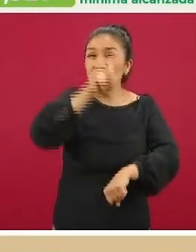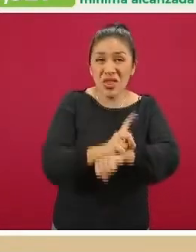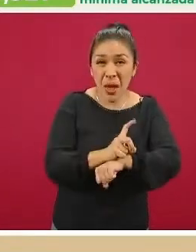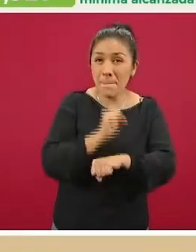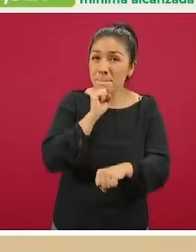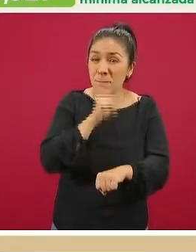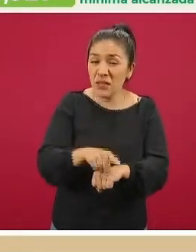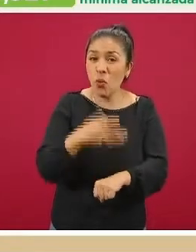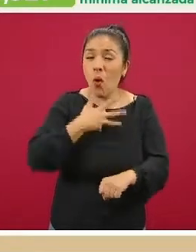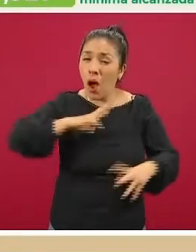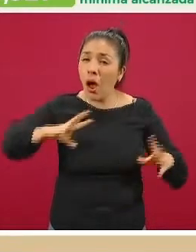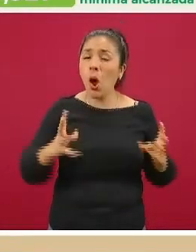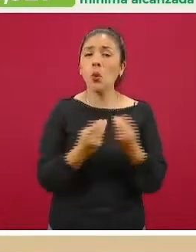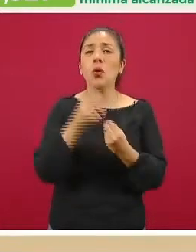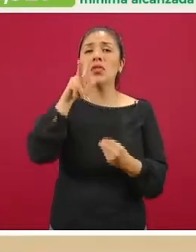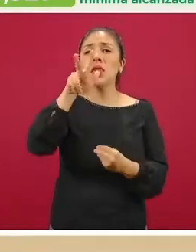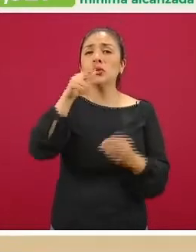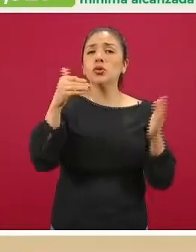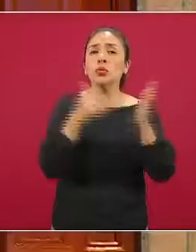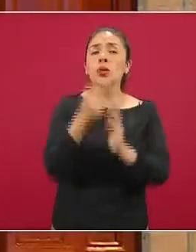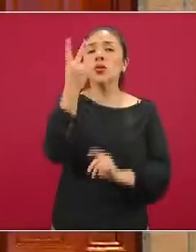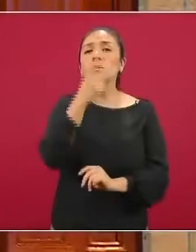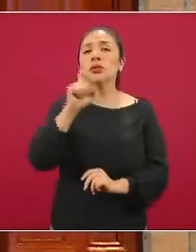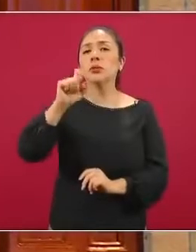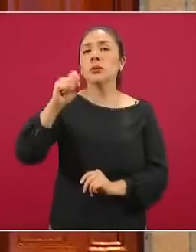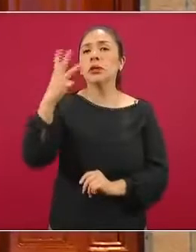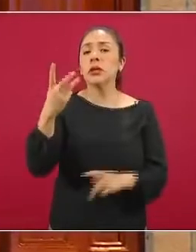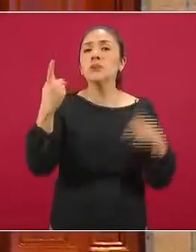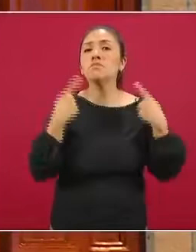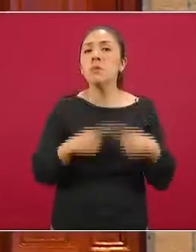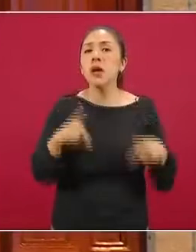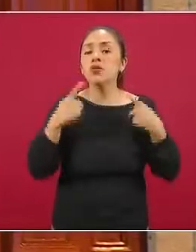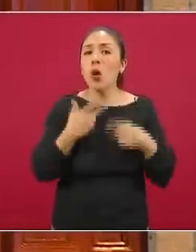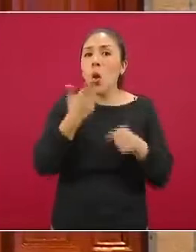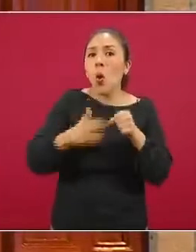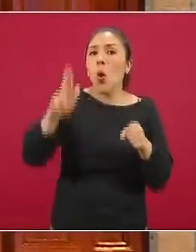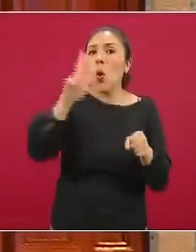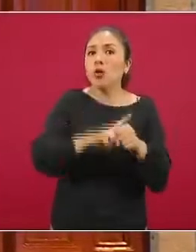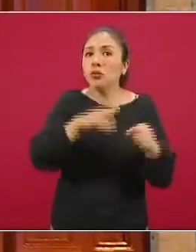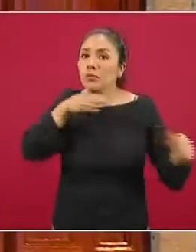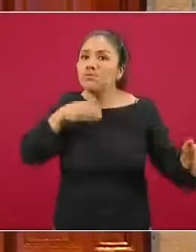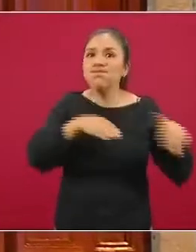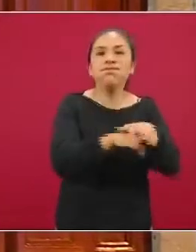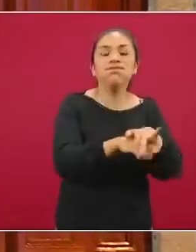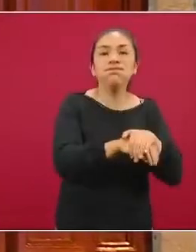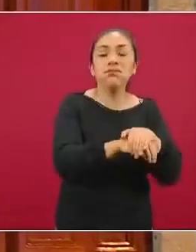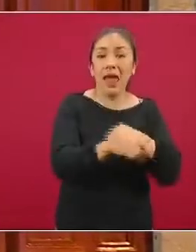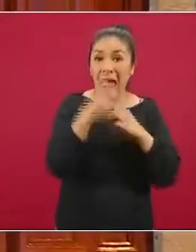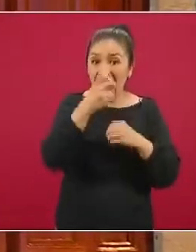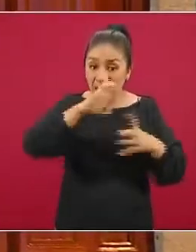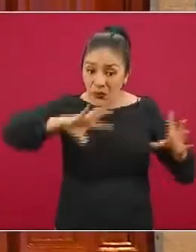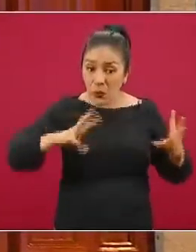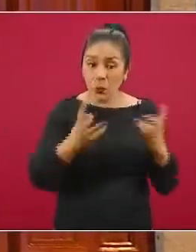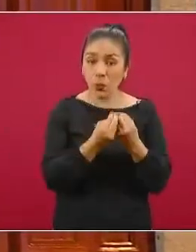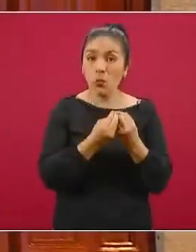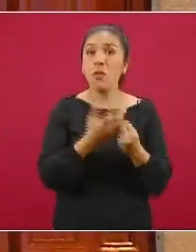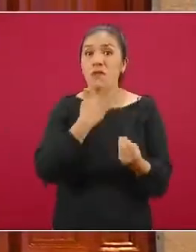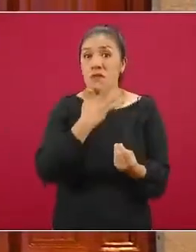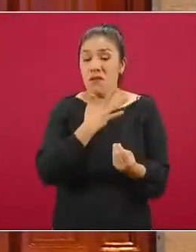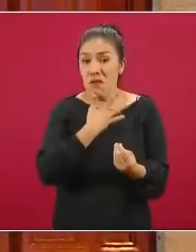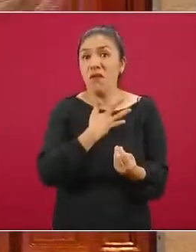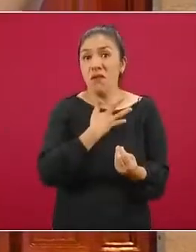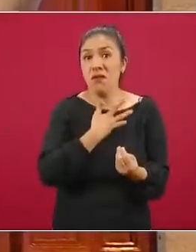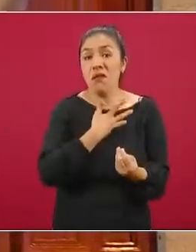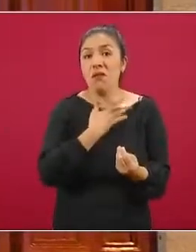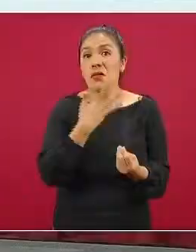18.223 personas hospitalizadas. De ese total, llegamos inclusive a